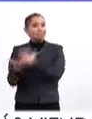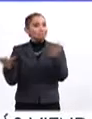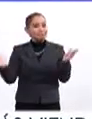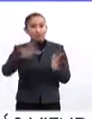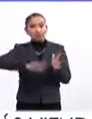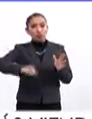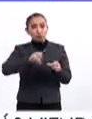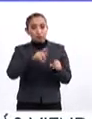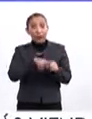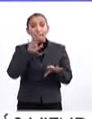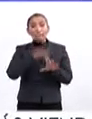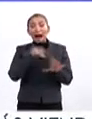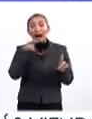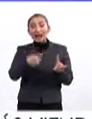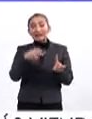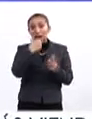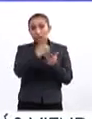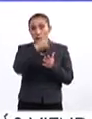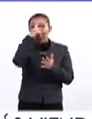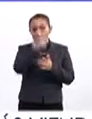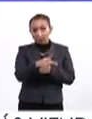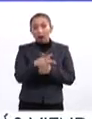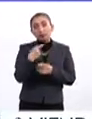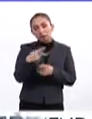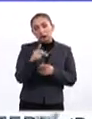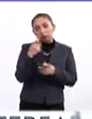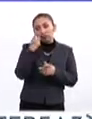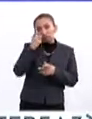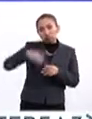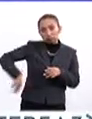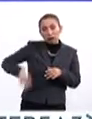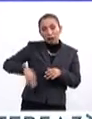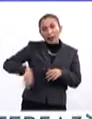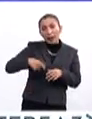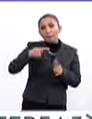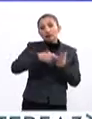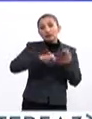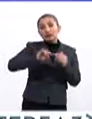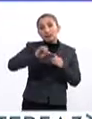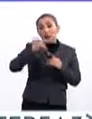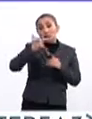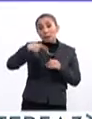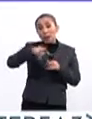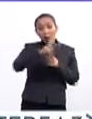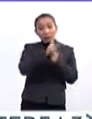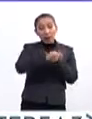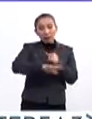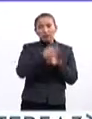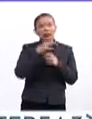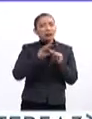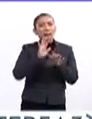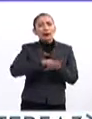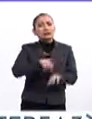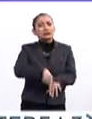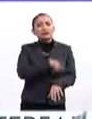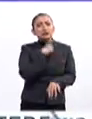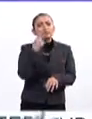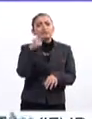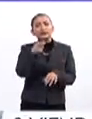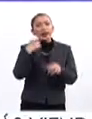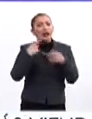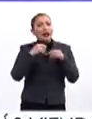la sociedad, sobre todo de la capital mexicana, pero por lo que comentabas del momento del Centro de pero también sin duda alguna en el país. Platícanos un poco más de los